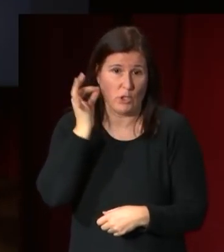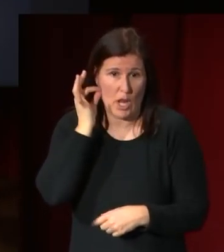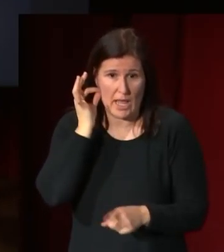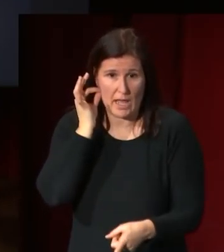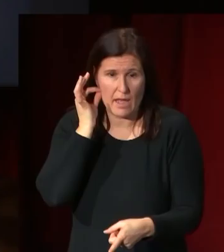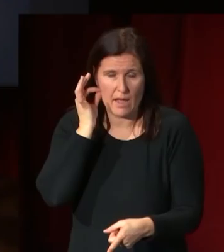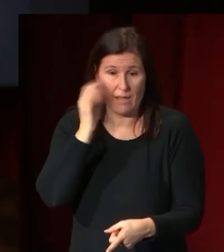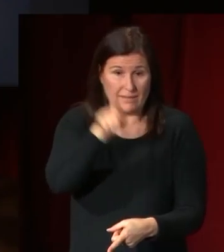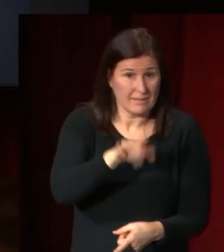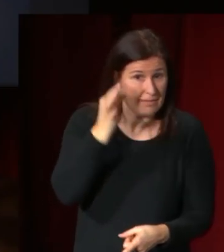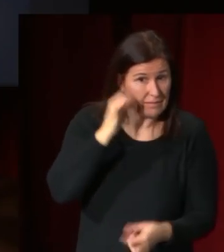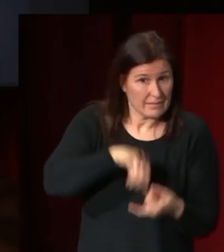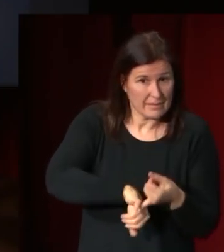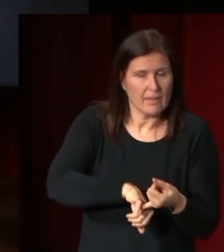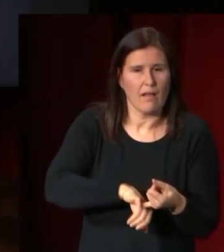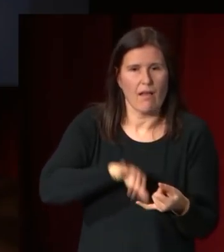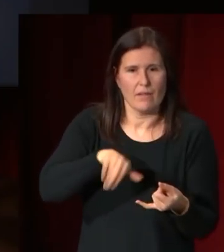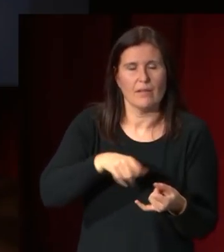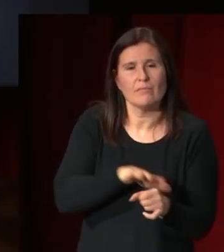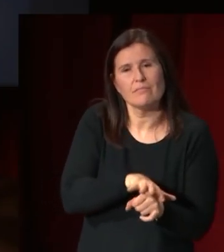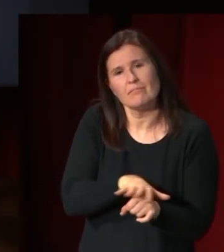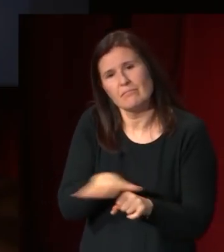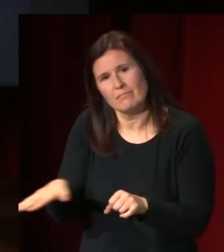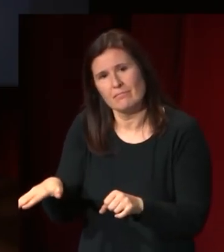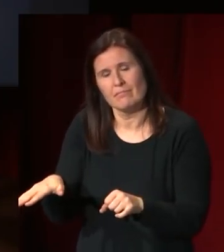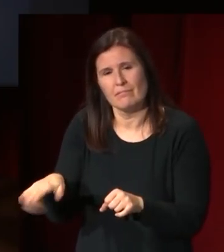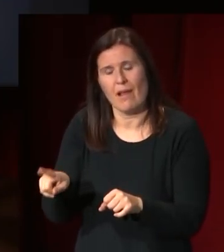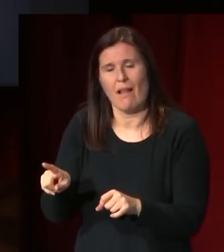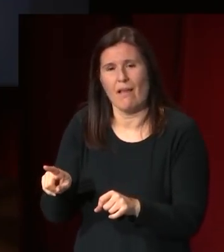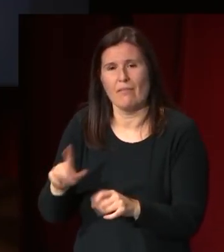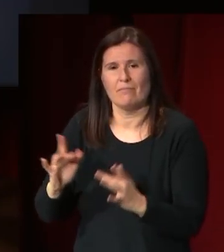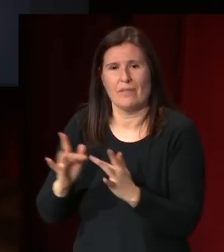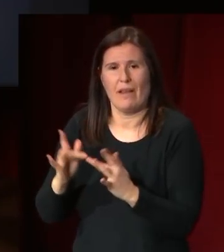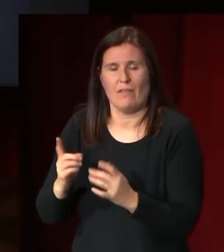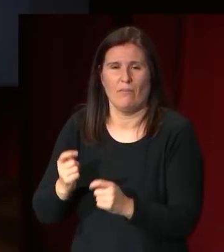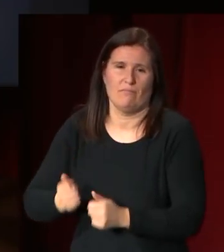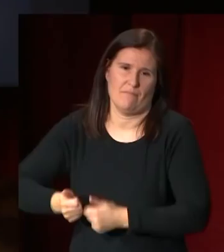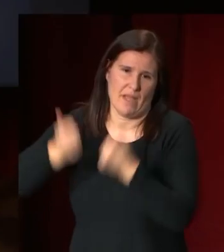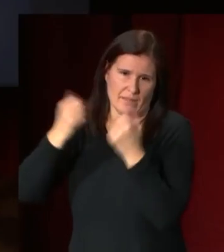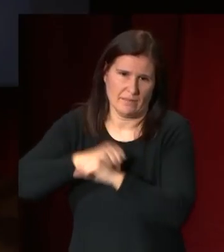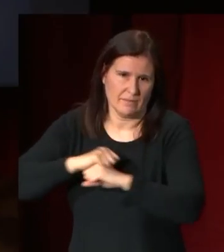que probablemente ella fue la que pudo intervenir también en afianzar esa relación